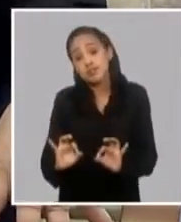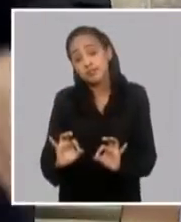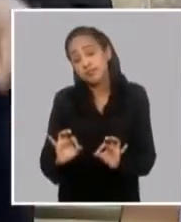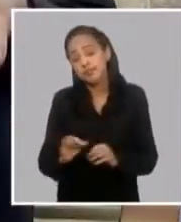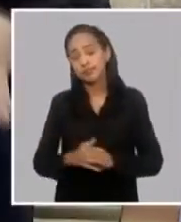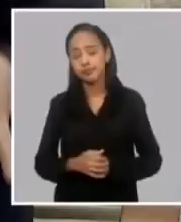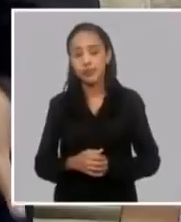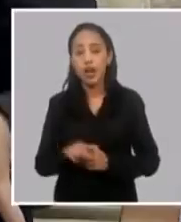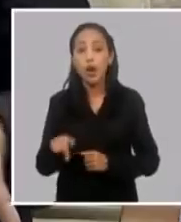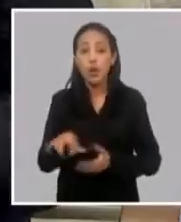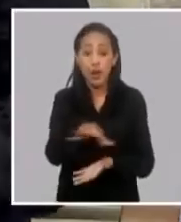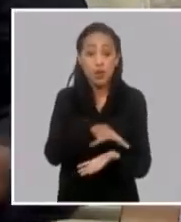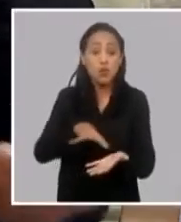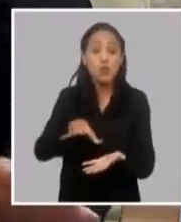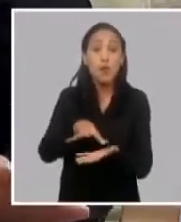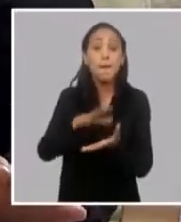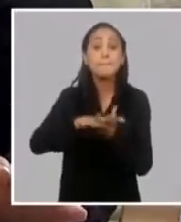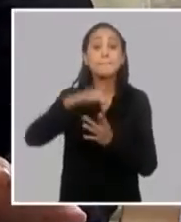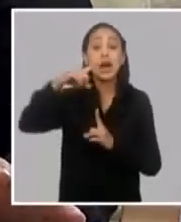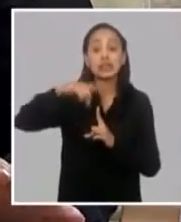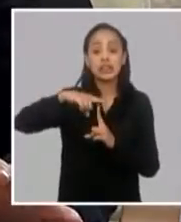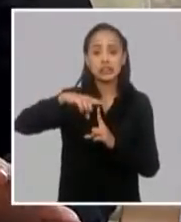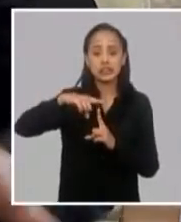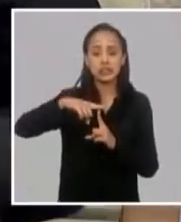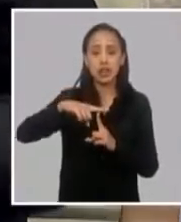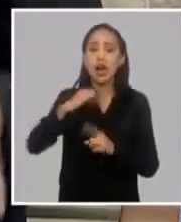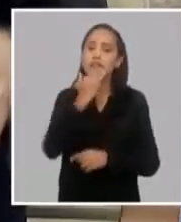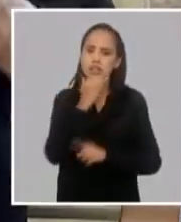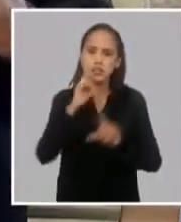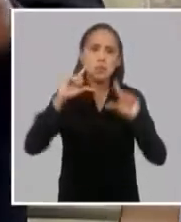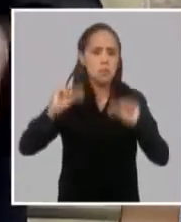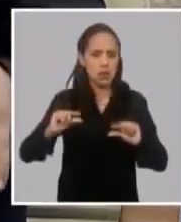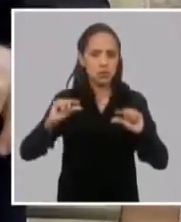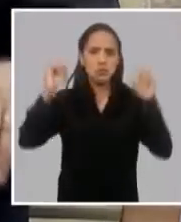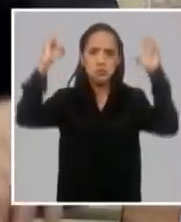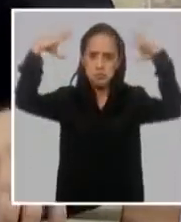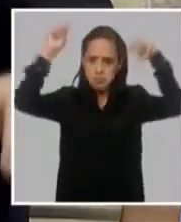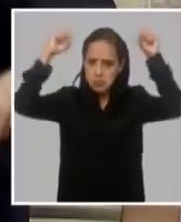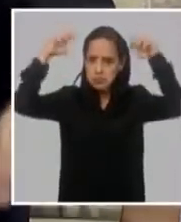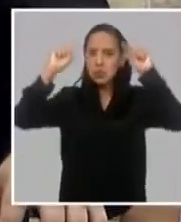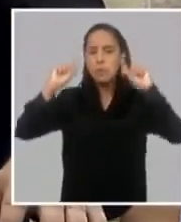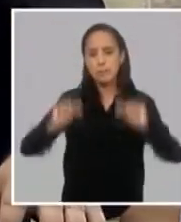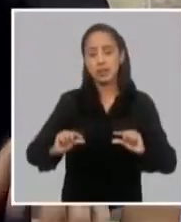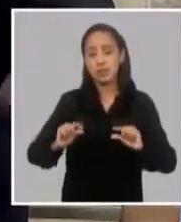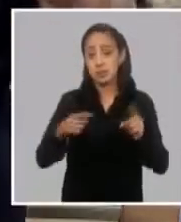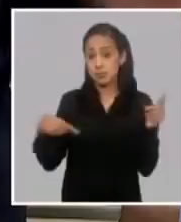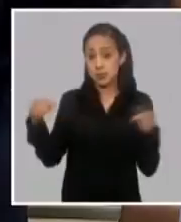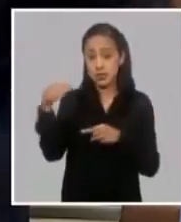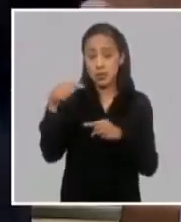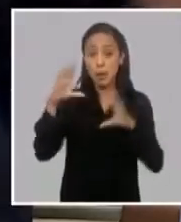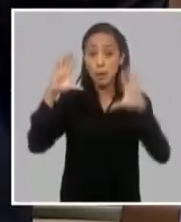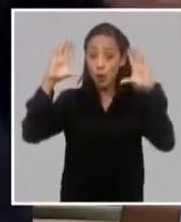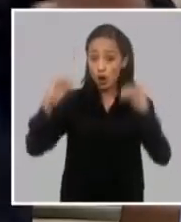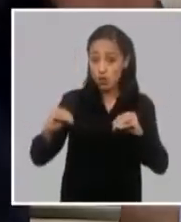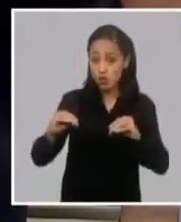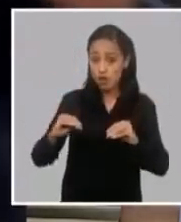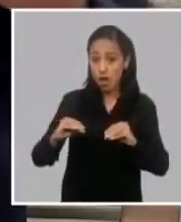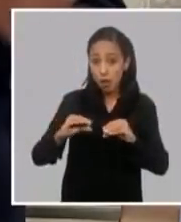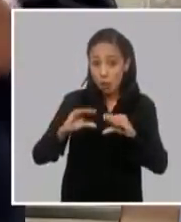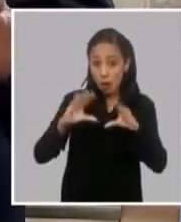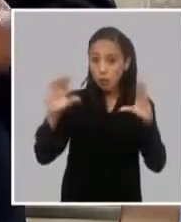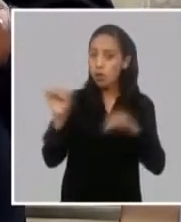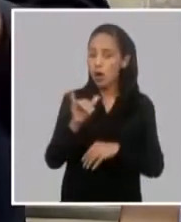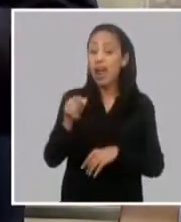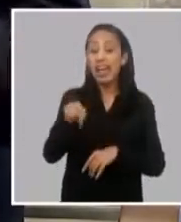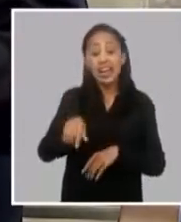Matanza, las afectaciones sin lugar a dudas han disminuido, sobre todo en el horario nocturno y en madrugada. En estos días ha habido que hacer algún